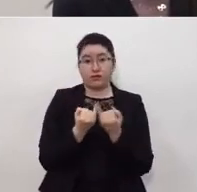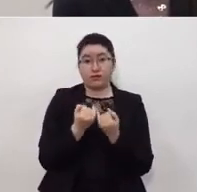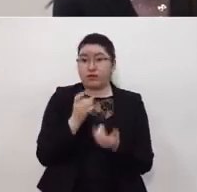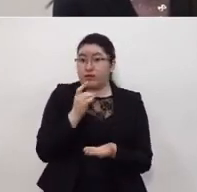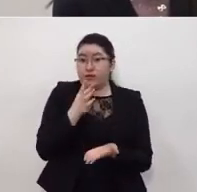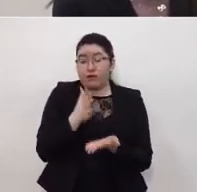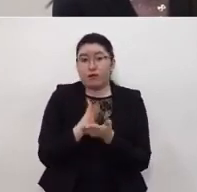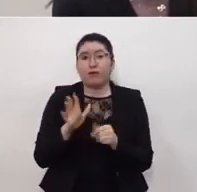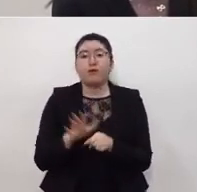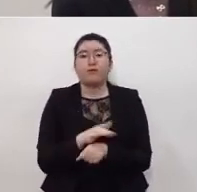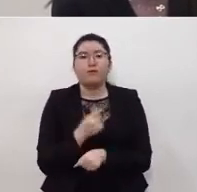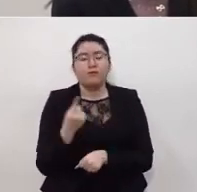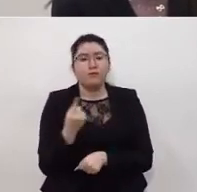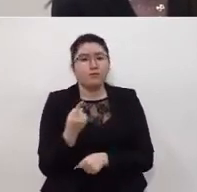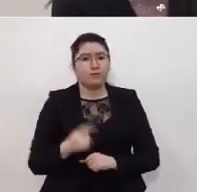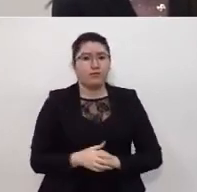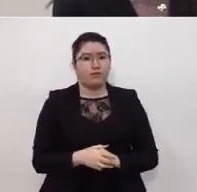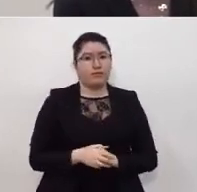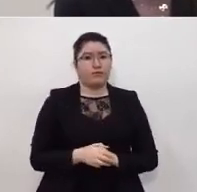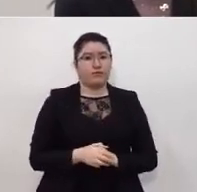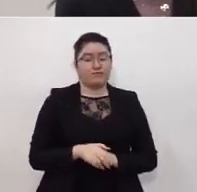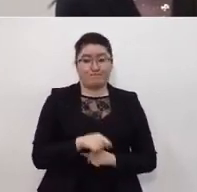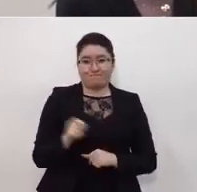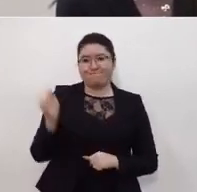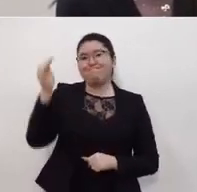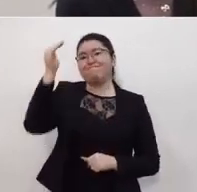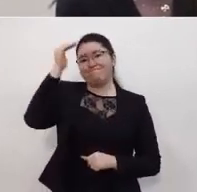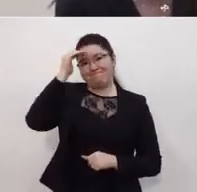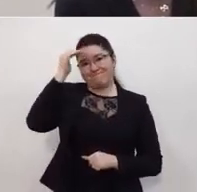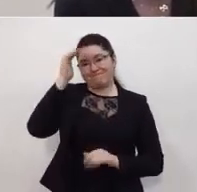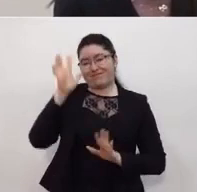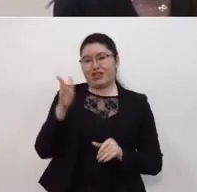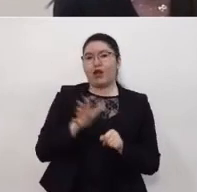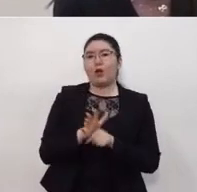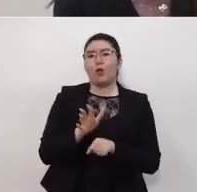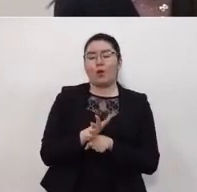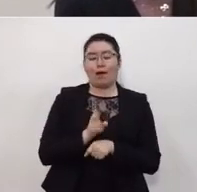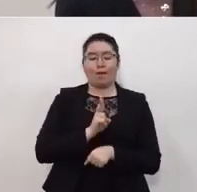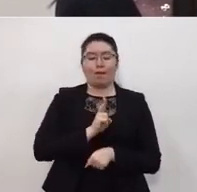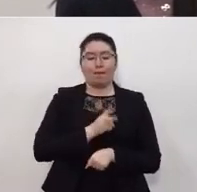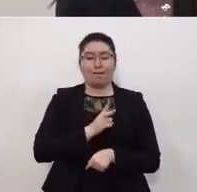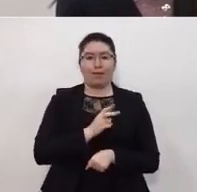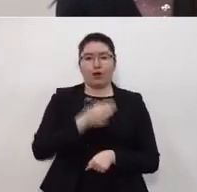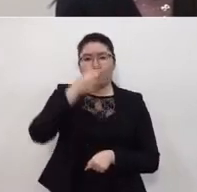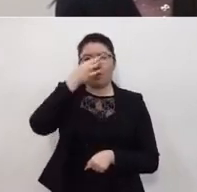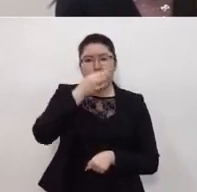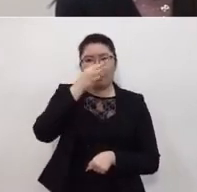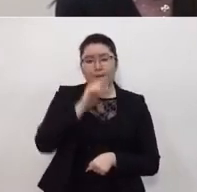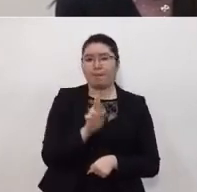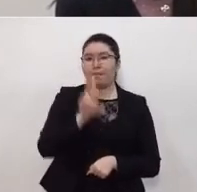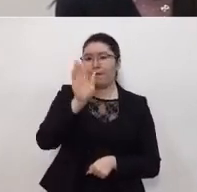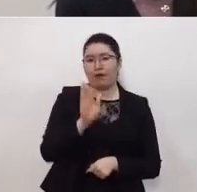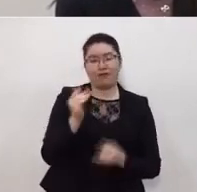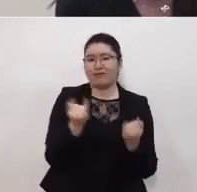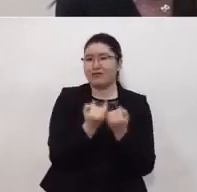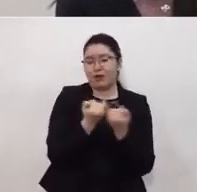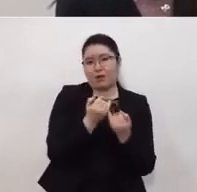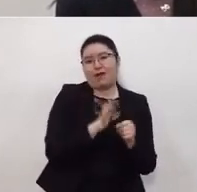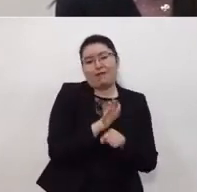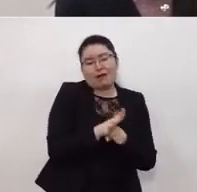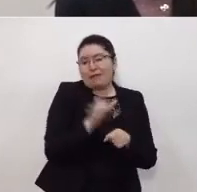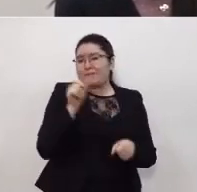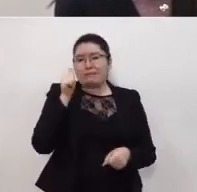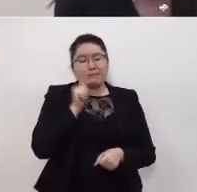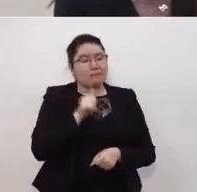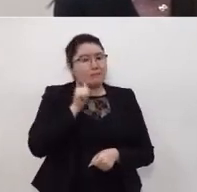simplemente por el conocimiento que hay sobre los virus respiratorios y su relación con la temporada de